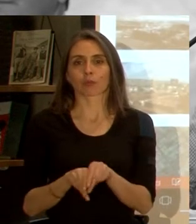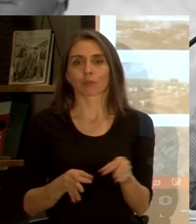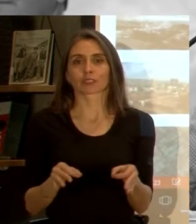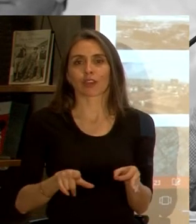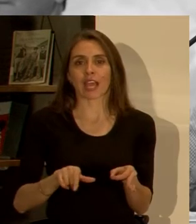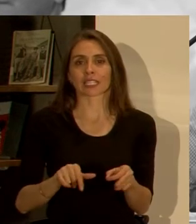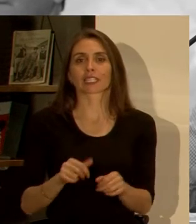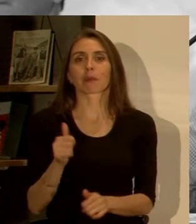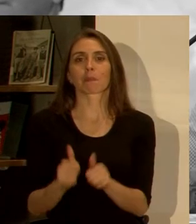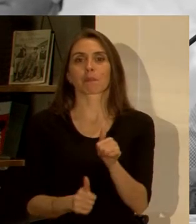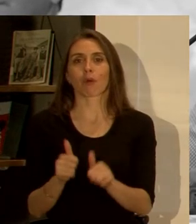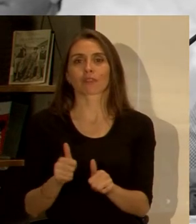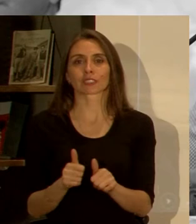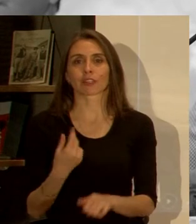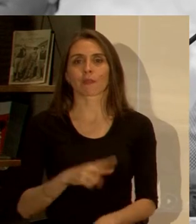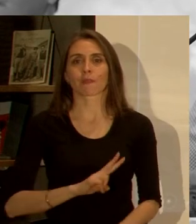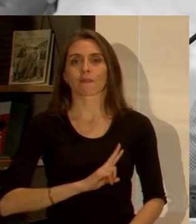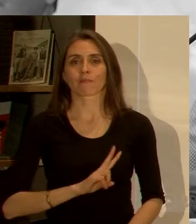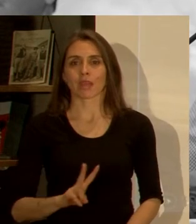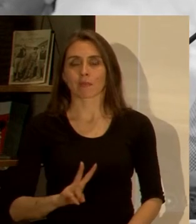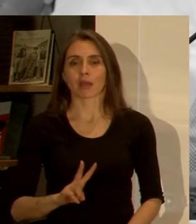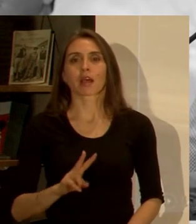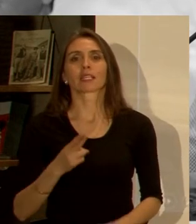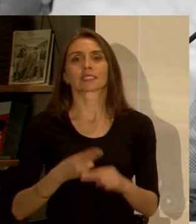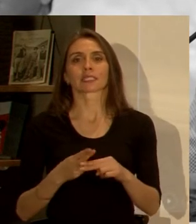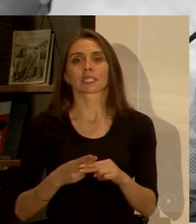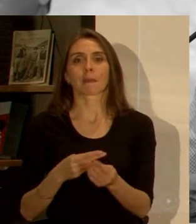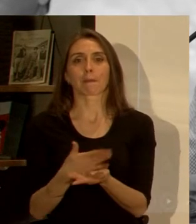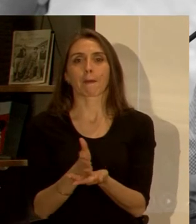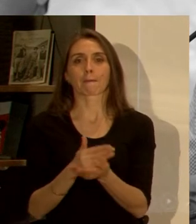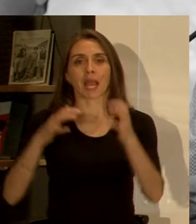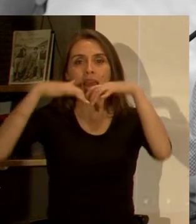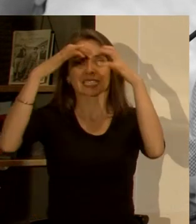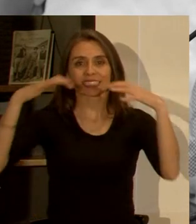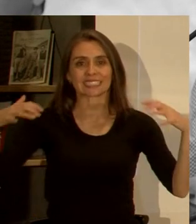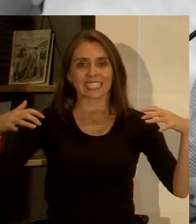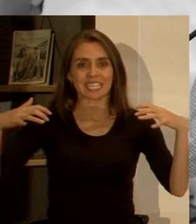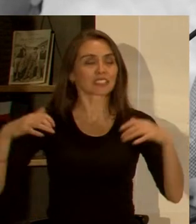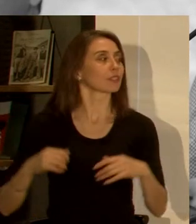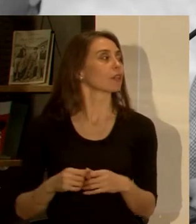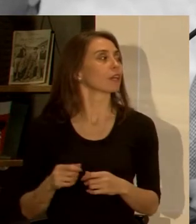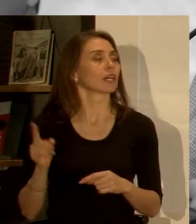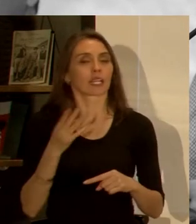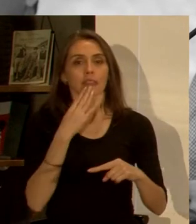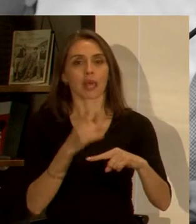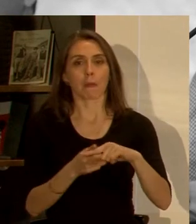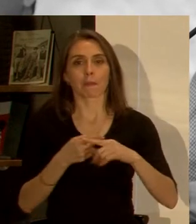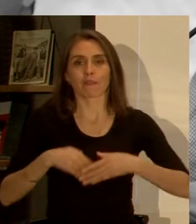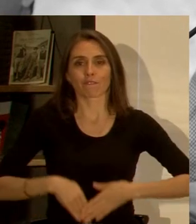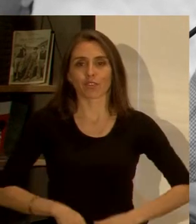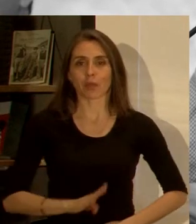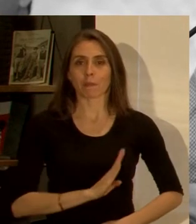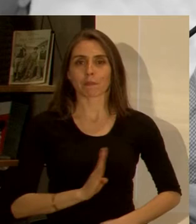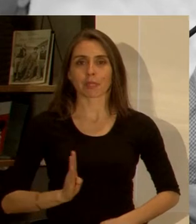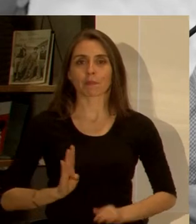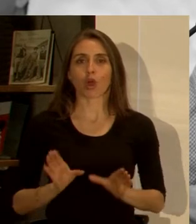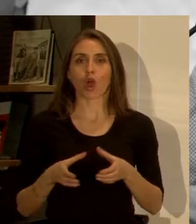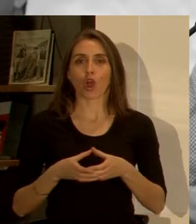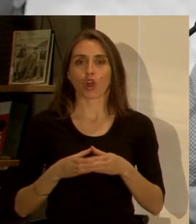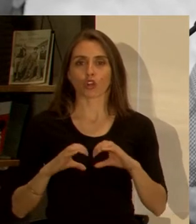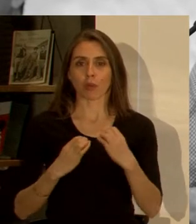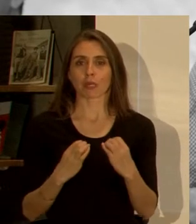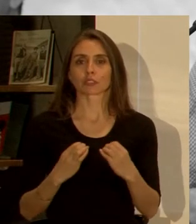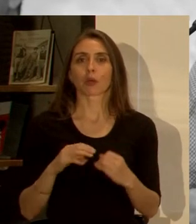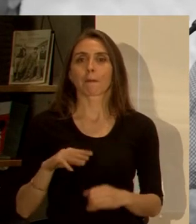Arquitectos y Profesionales de Valparaíso, conocido como Plan Cerro. Asimismo es cofundador y miembro de la Corporación Metropolítica.